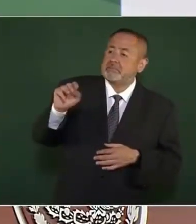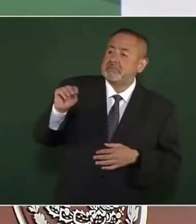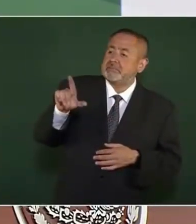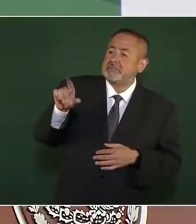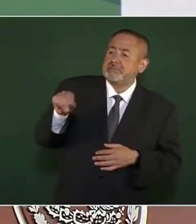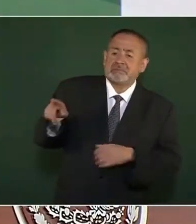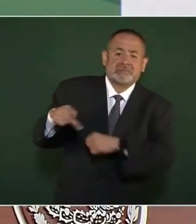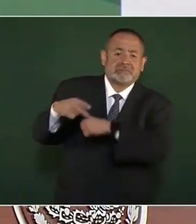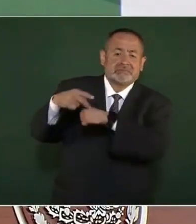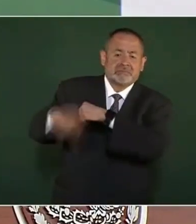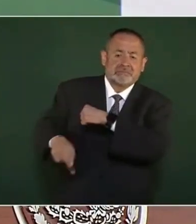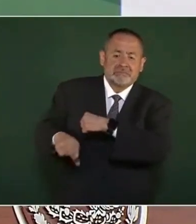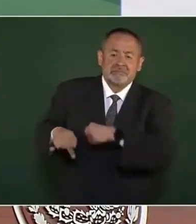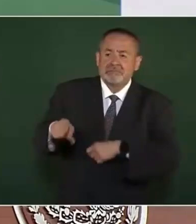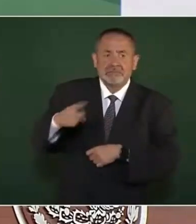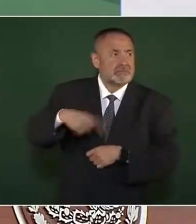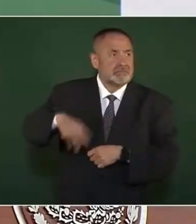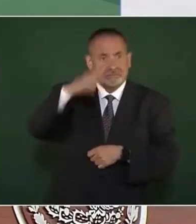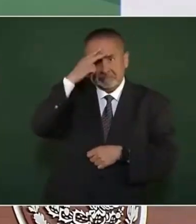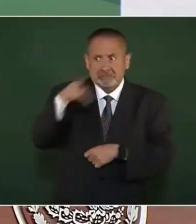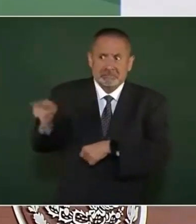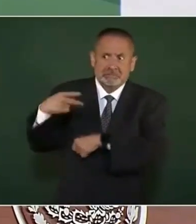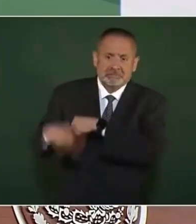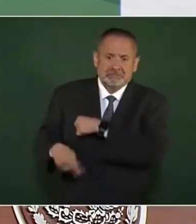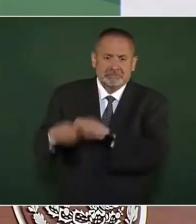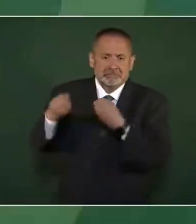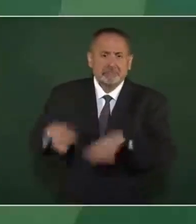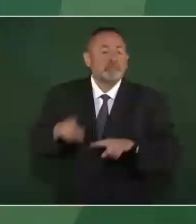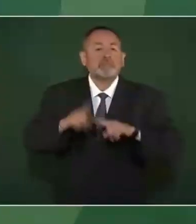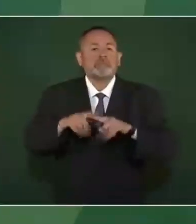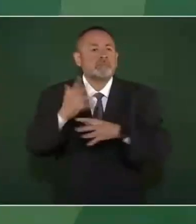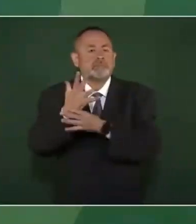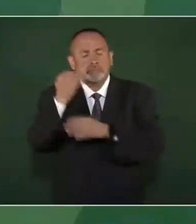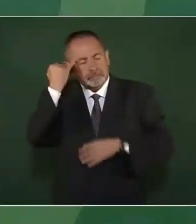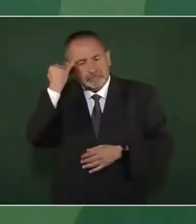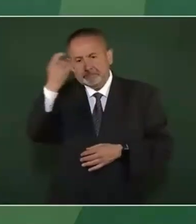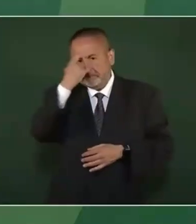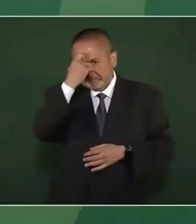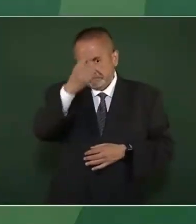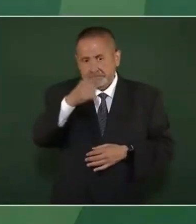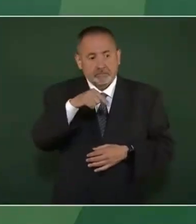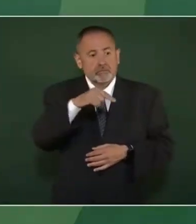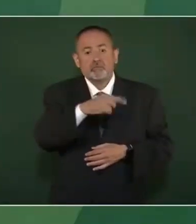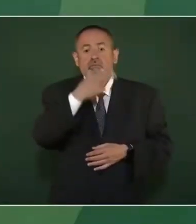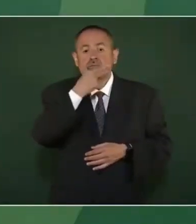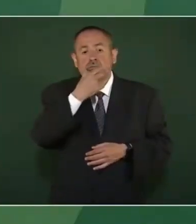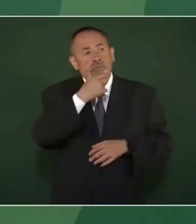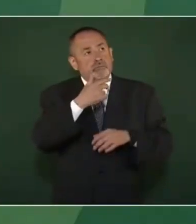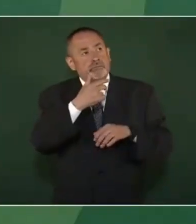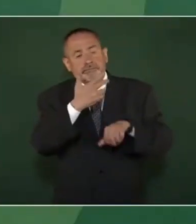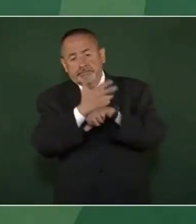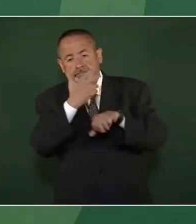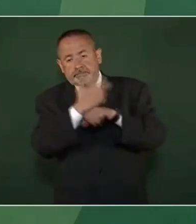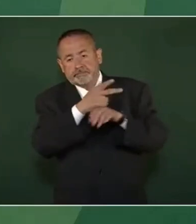que por cierto, la acuñó un publicista estadounidense,